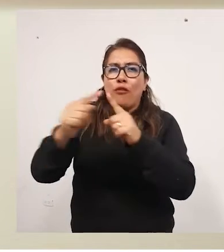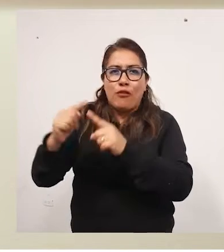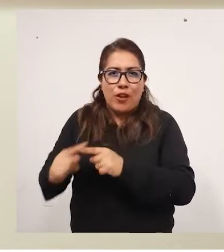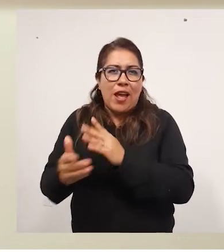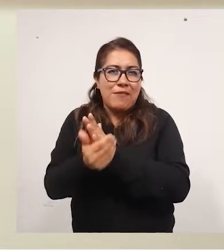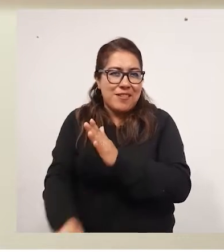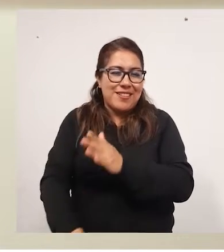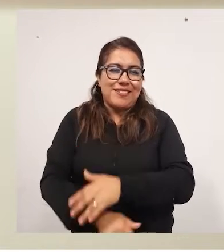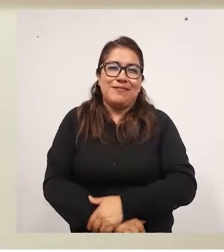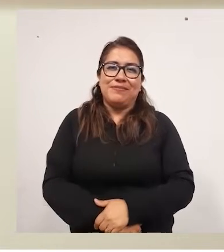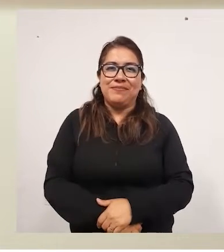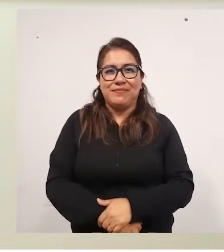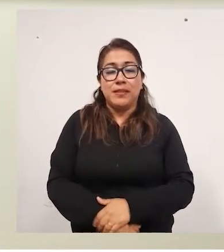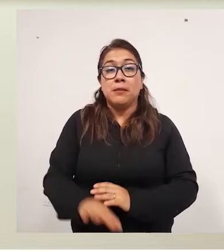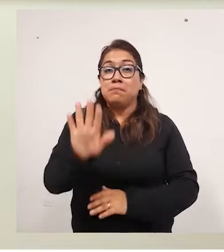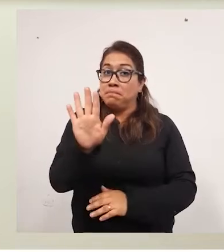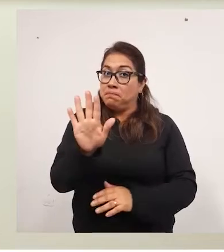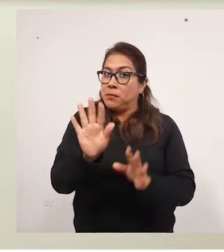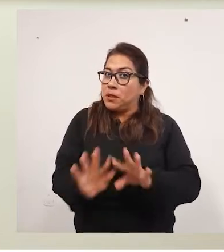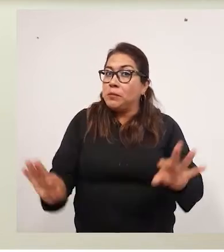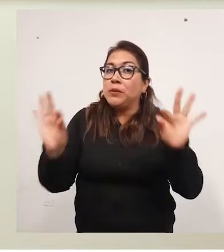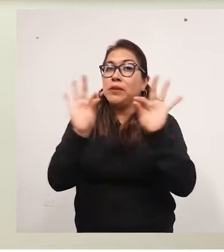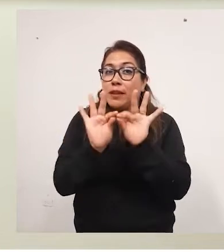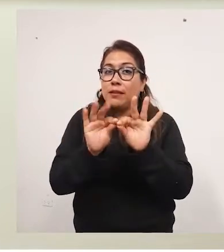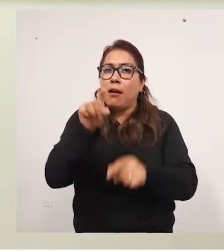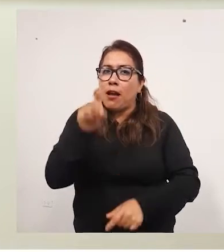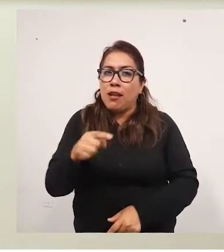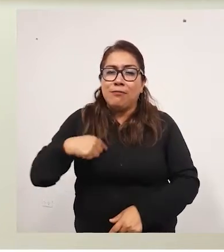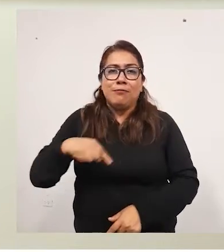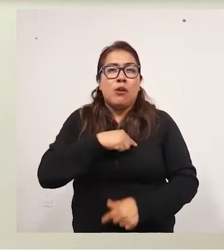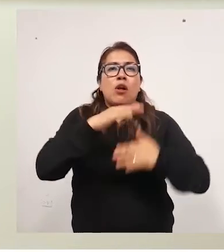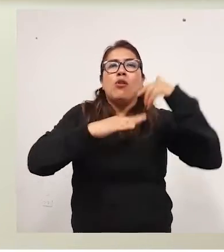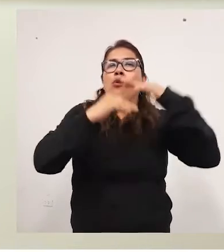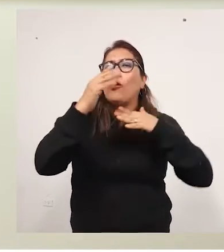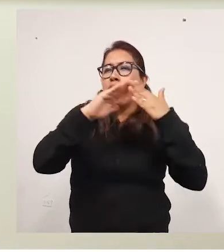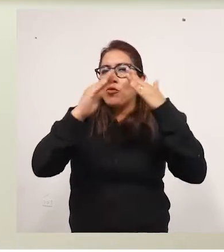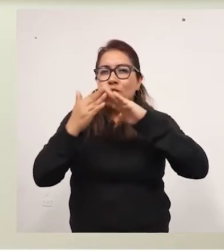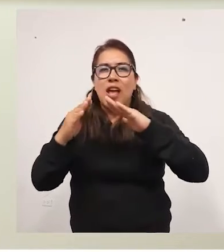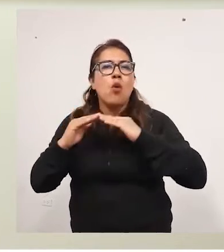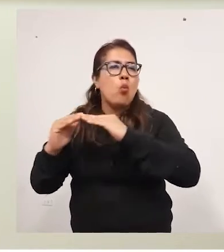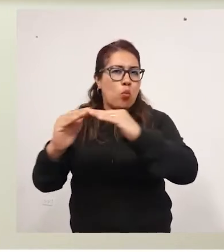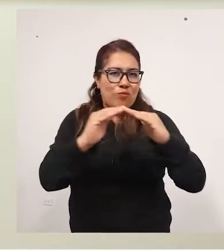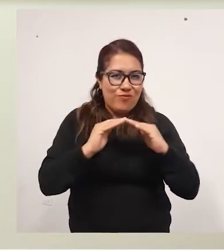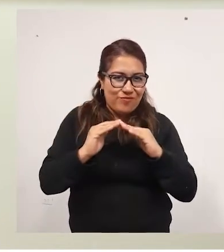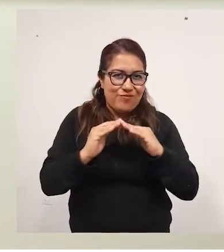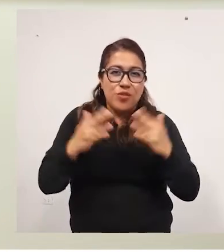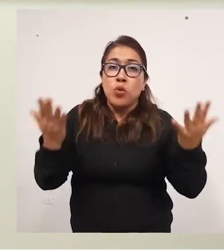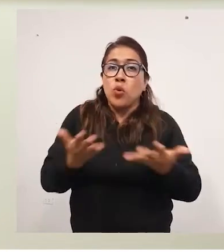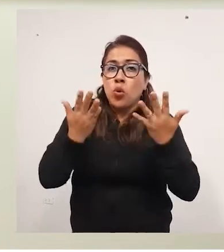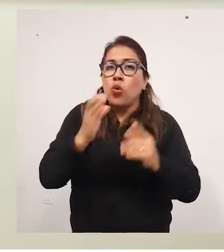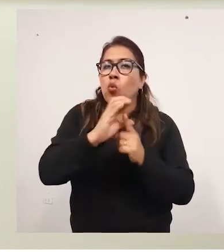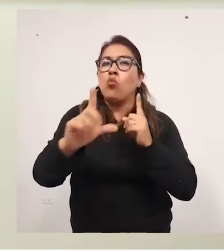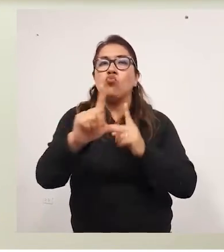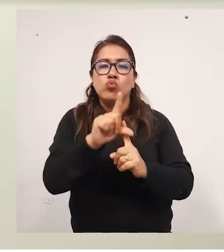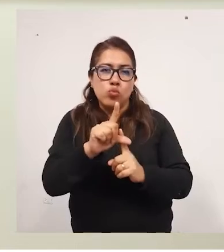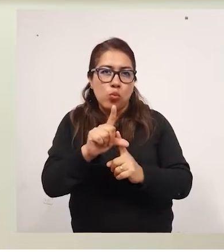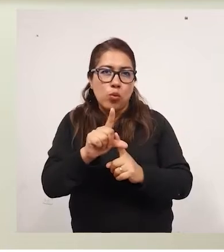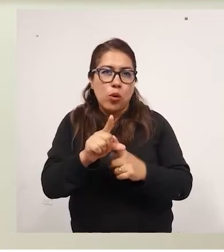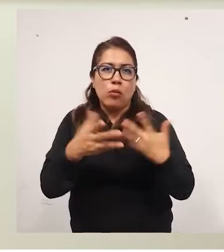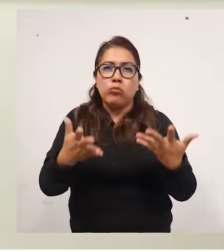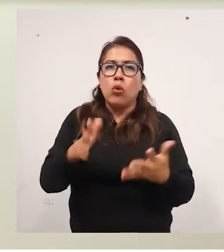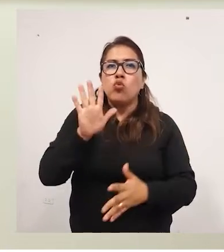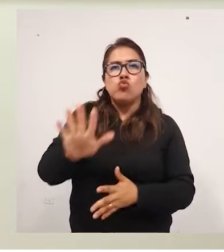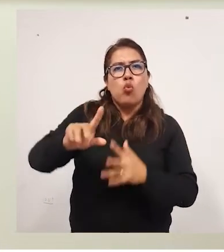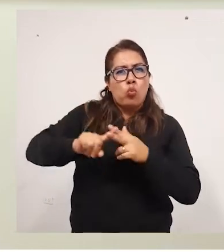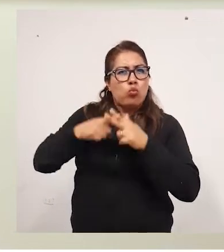sus mejores habilidades. Y lo más importante, debemos construir una sociedad más igualitaria, donde la cultura,